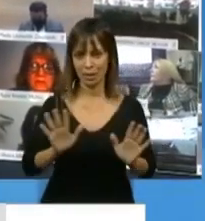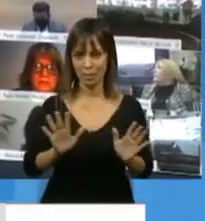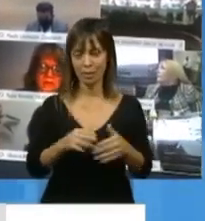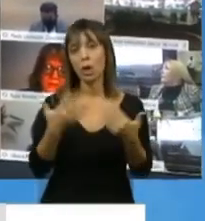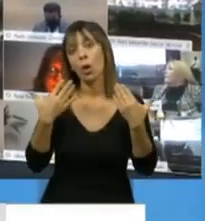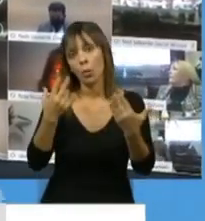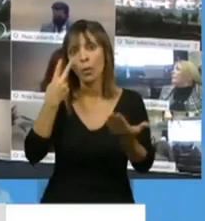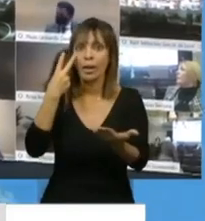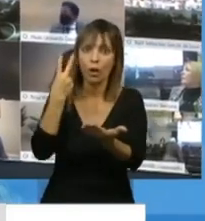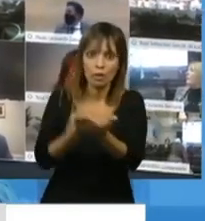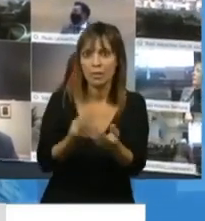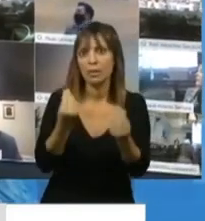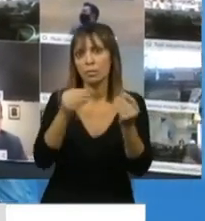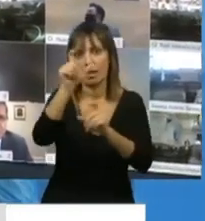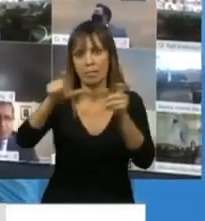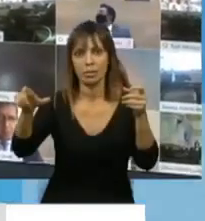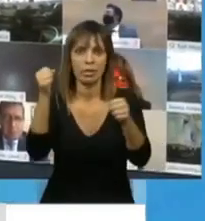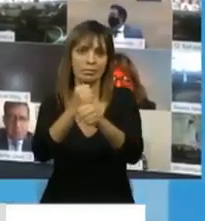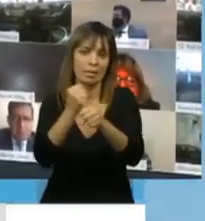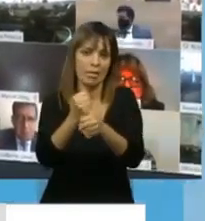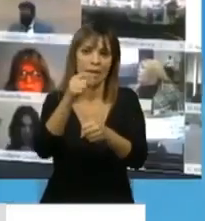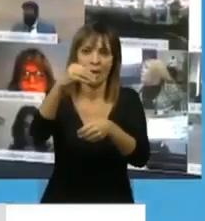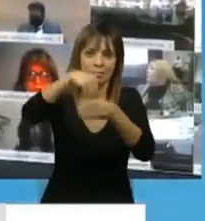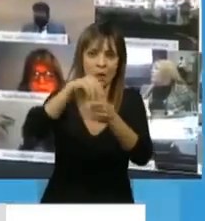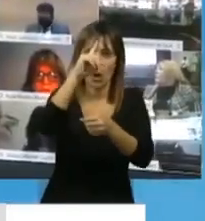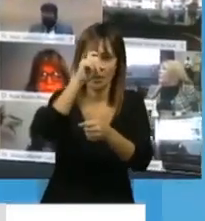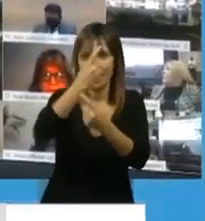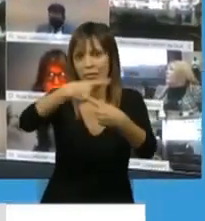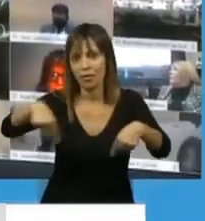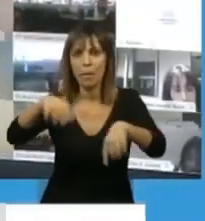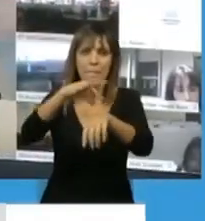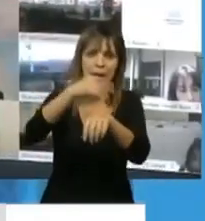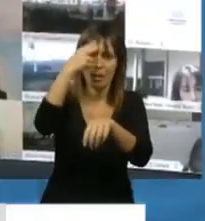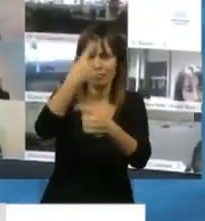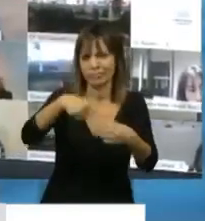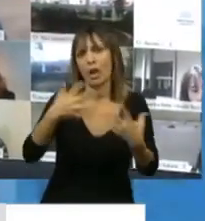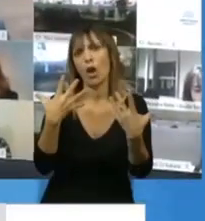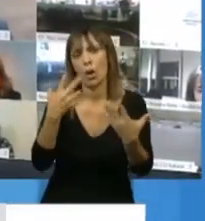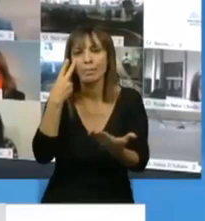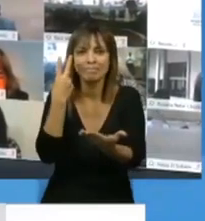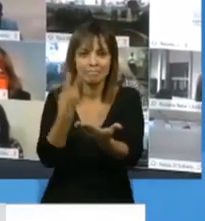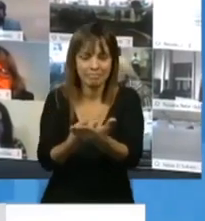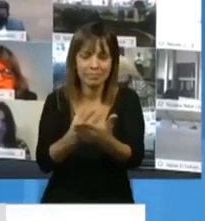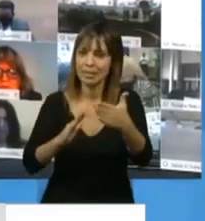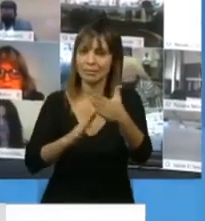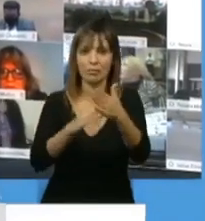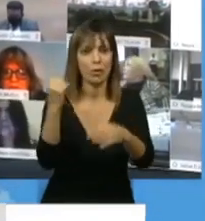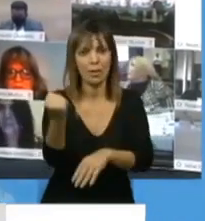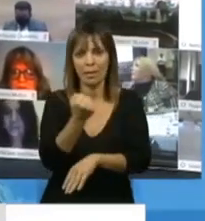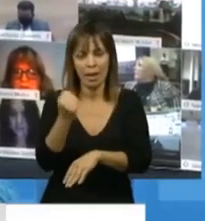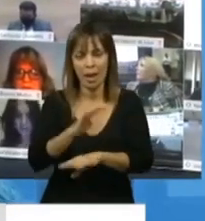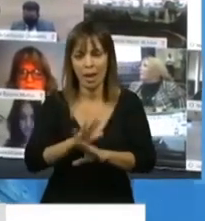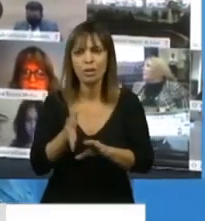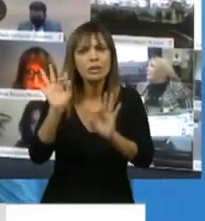reconocimiento a las trabajadoras y los trabajadores de la salud es fundamental. Nosotros creemos que hay muchísimas otras